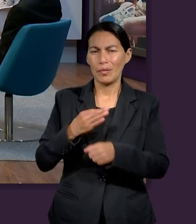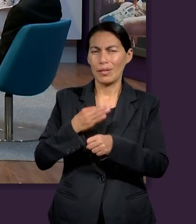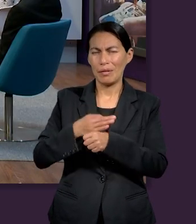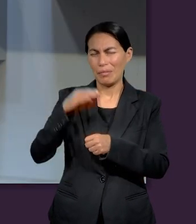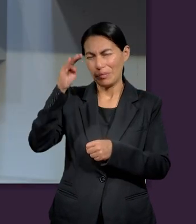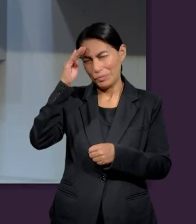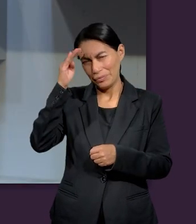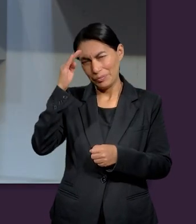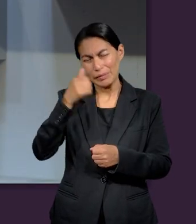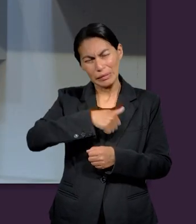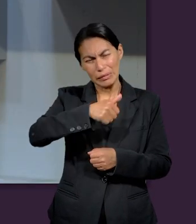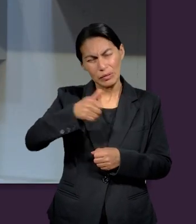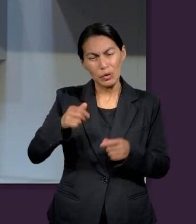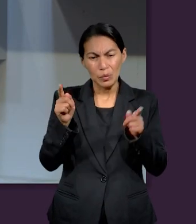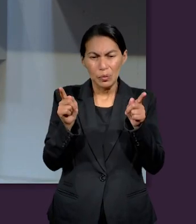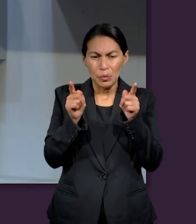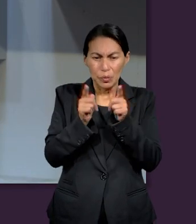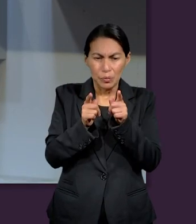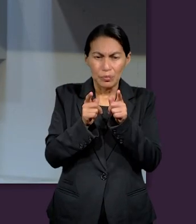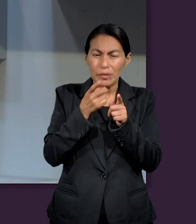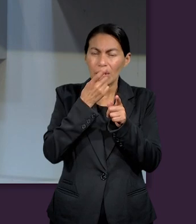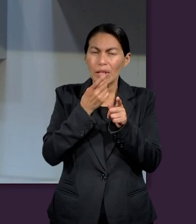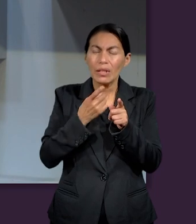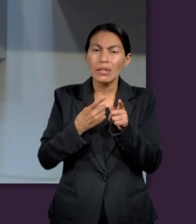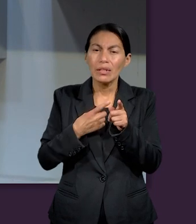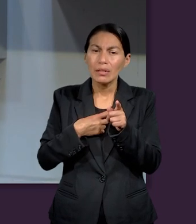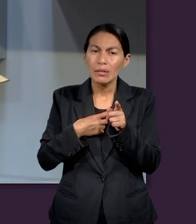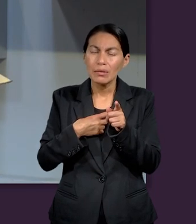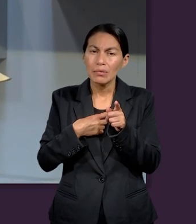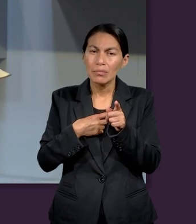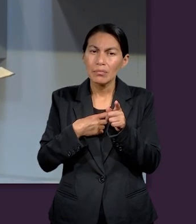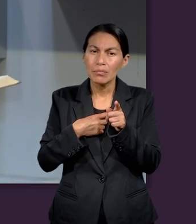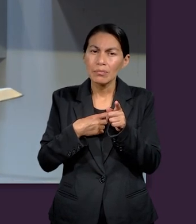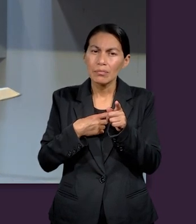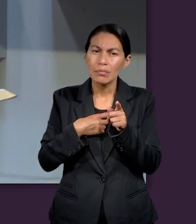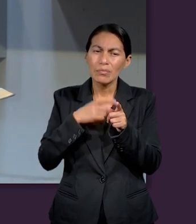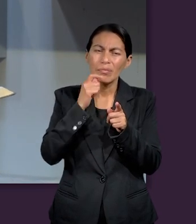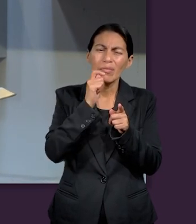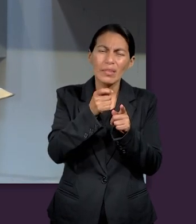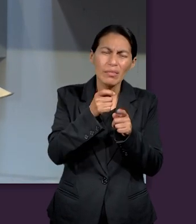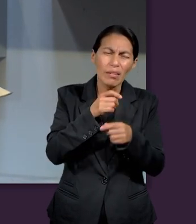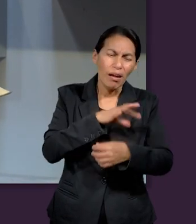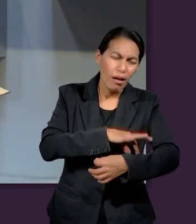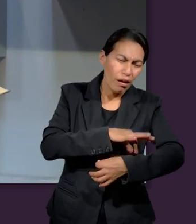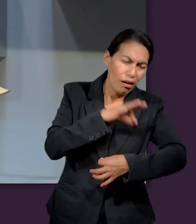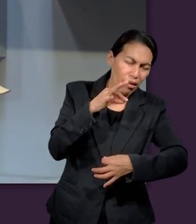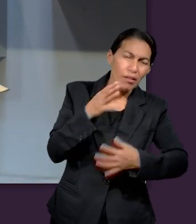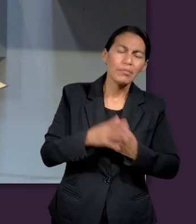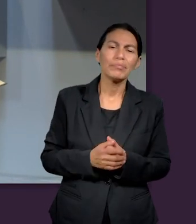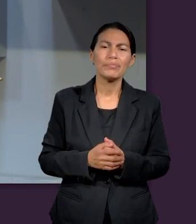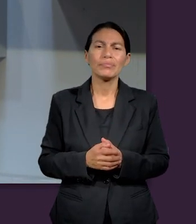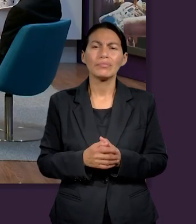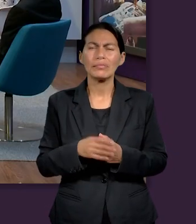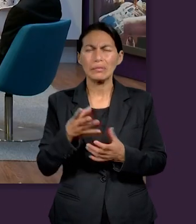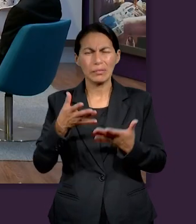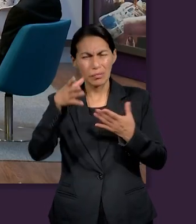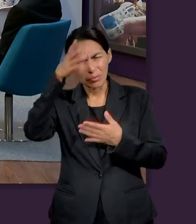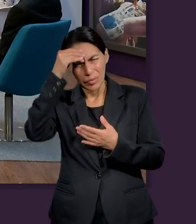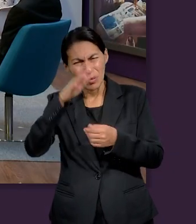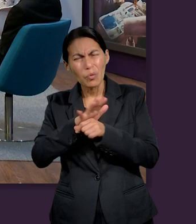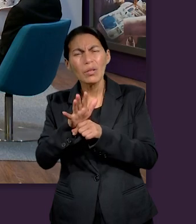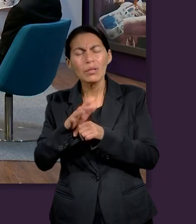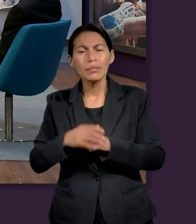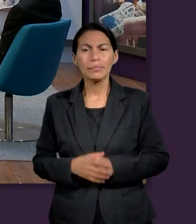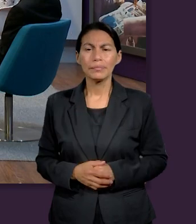nuestra reflexión en esta hora y quisiera que en una frase pudieran decirme qué es lo que pudieron sacar